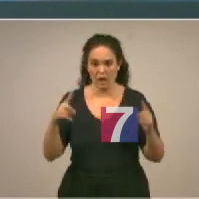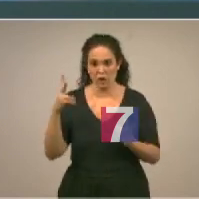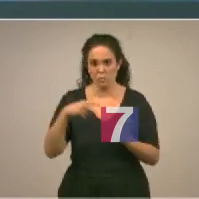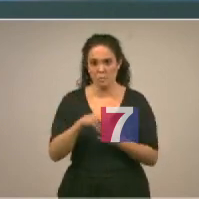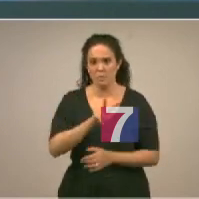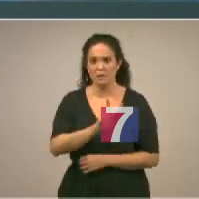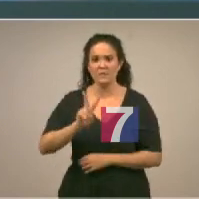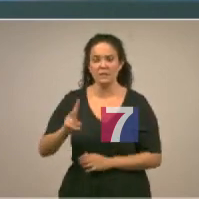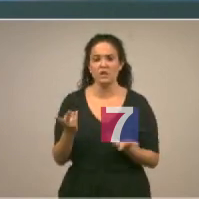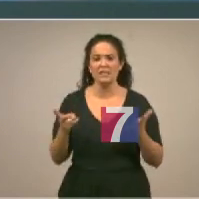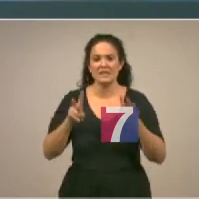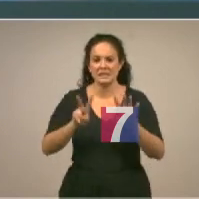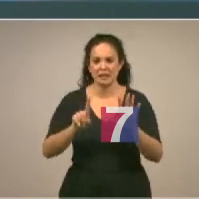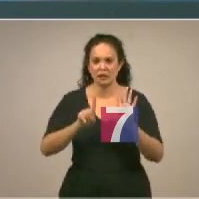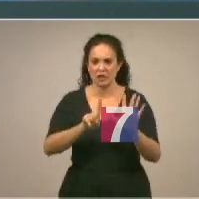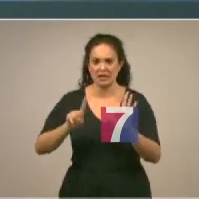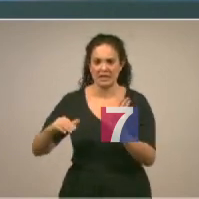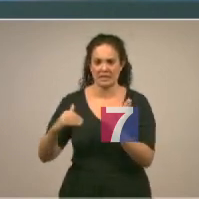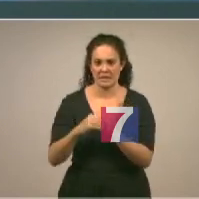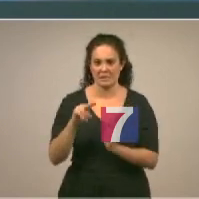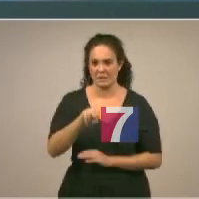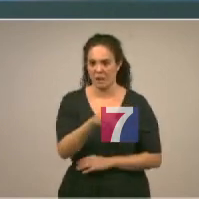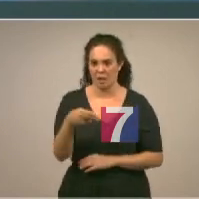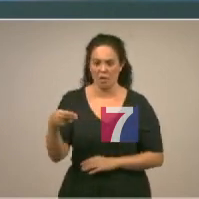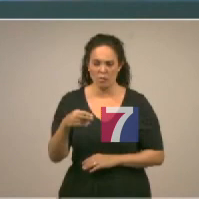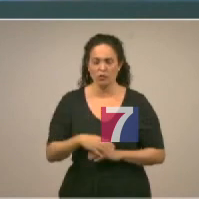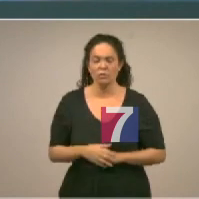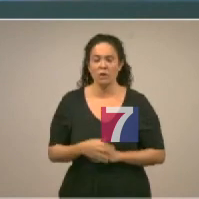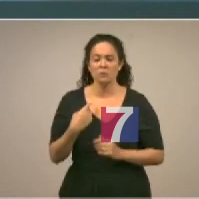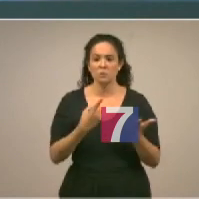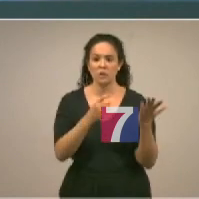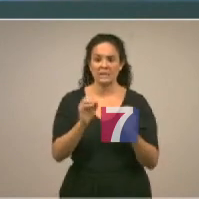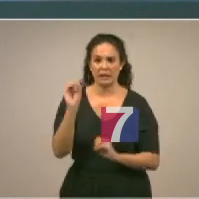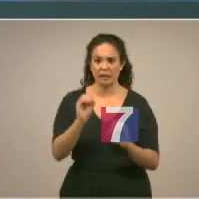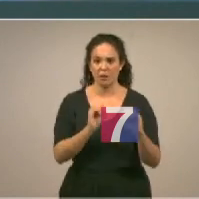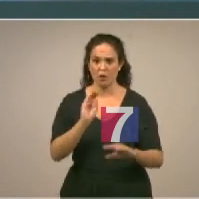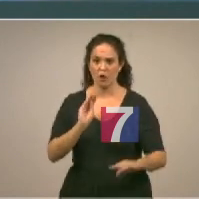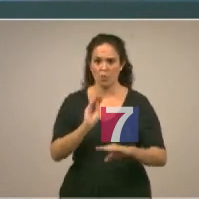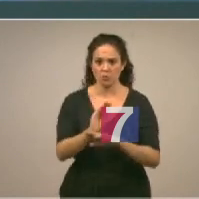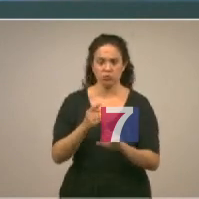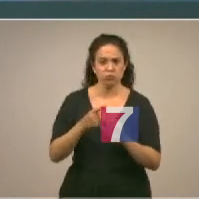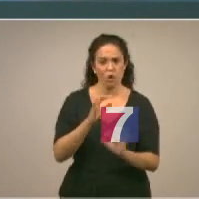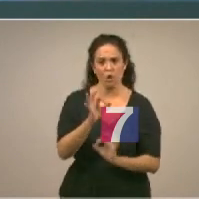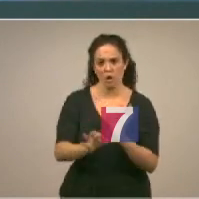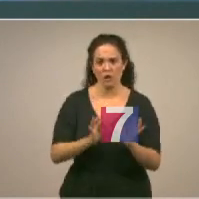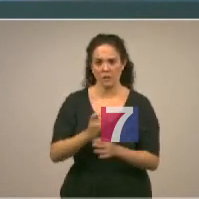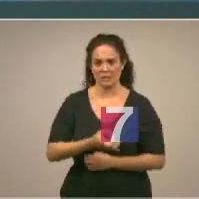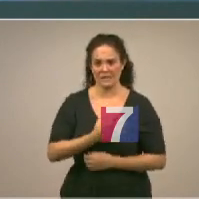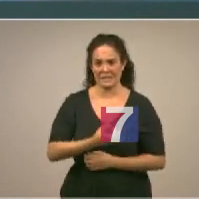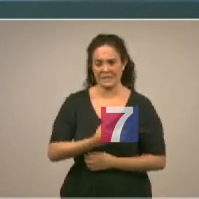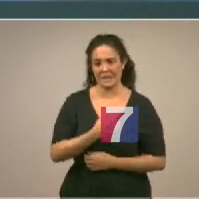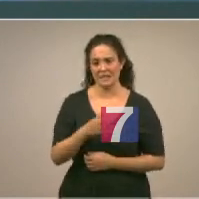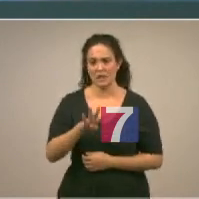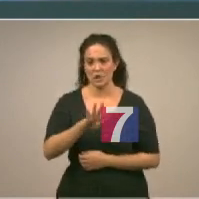asciende a 766.000 euros de los cuales el 60% irá destinado a las organizaciones sindicales y el